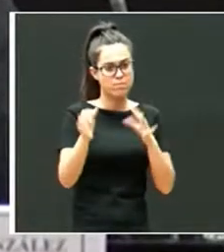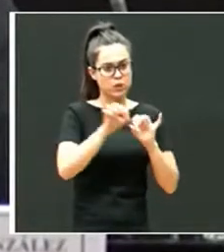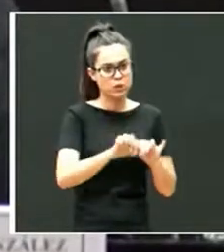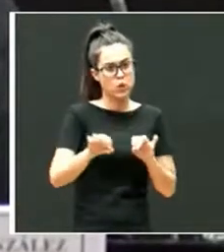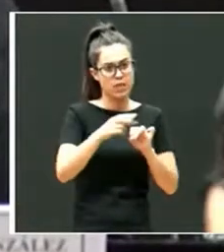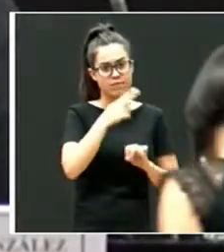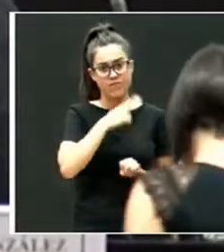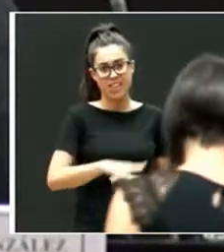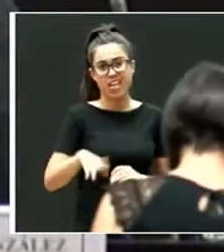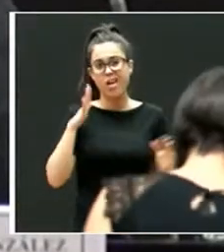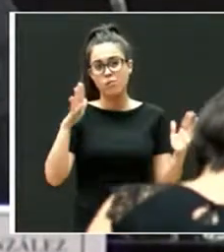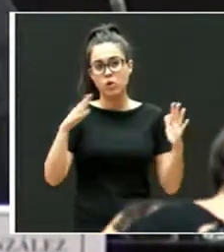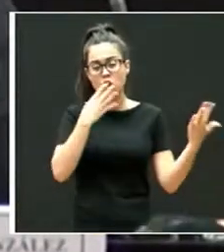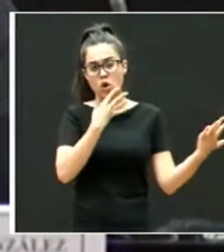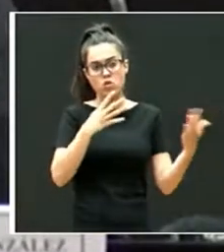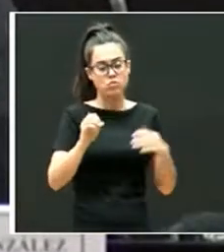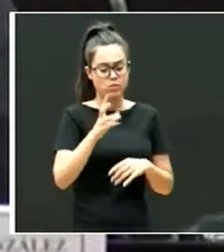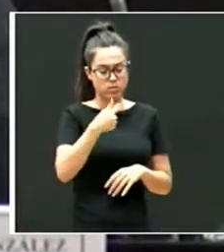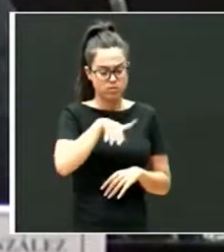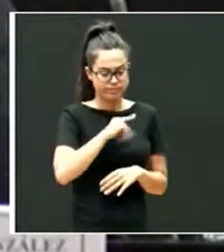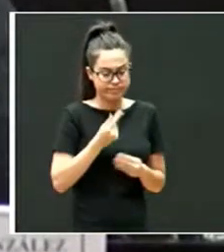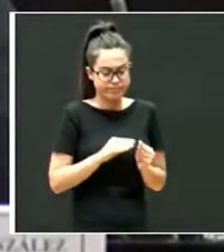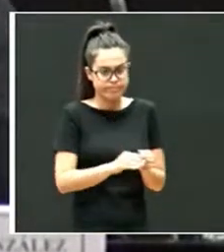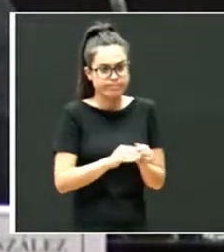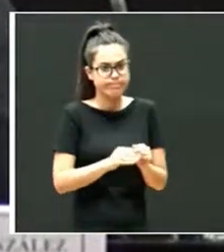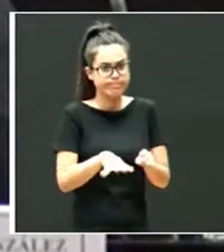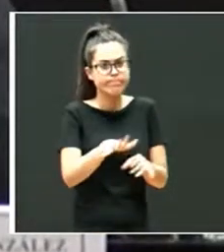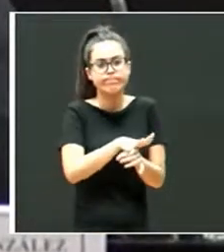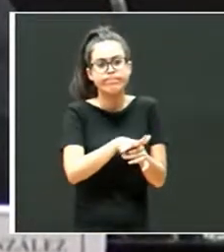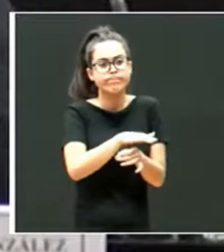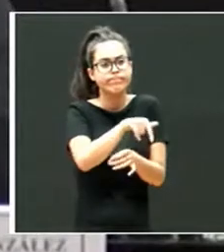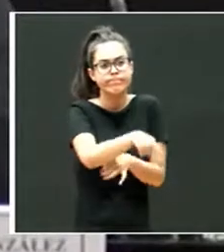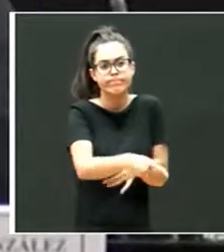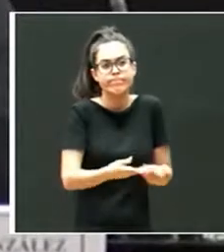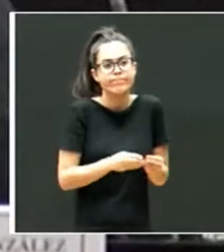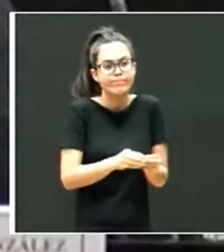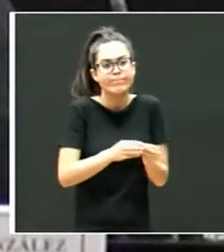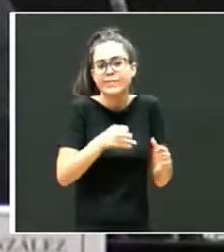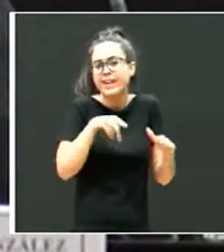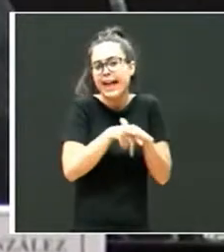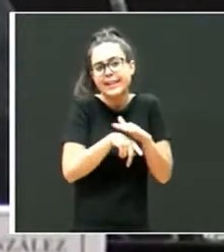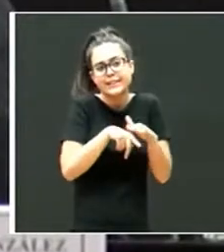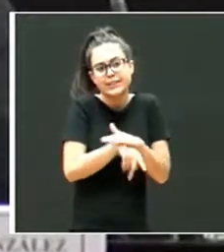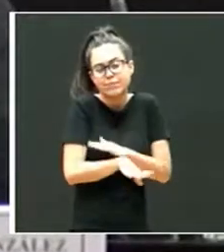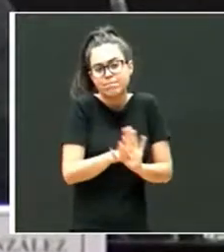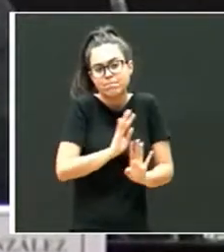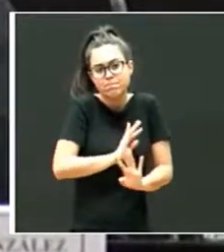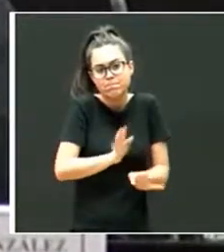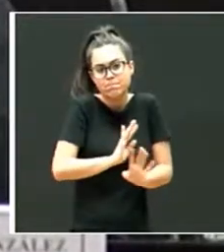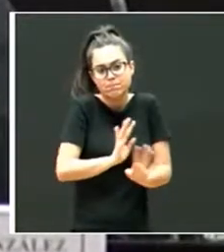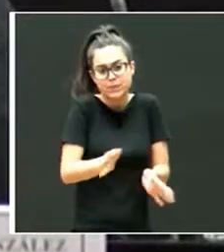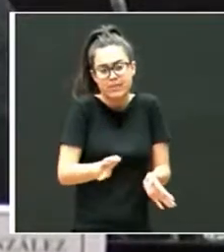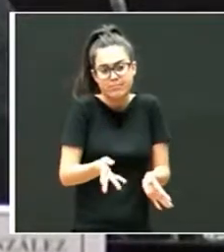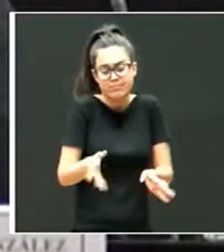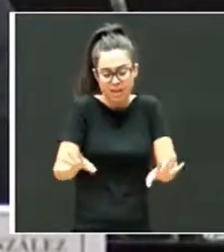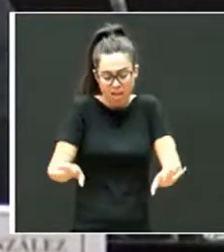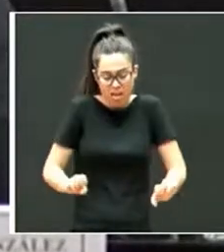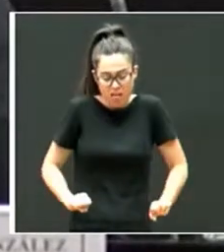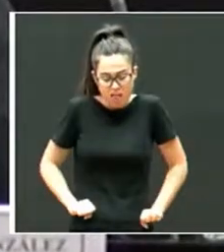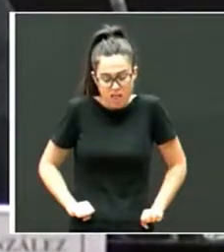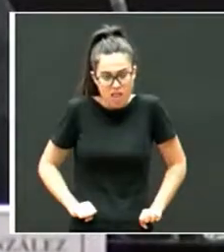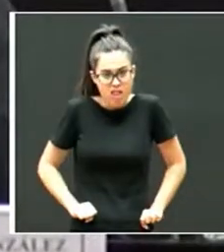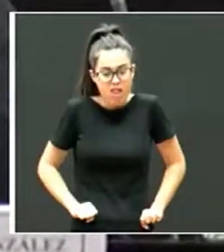en aquellos años prácticamente lo único que se podía hacer en este ámbito era la gestión de todo lo que supone una adopción,